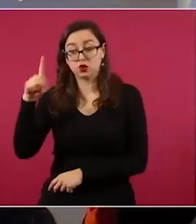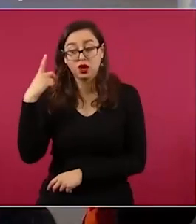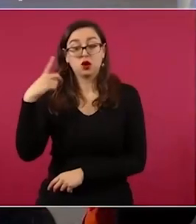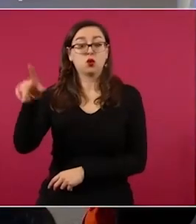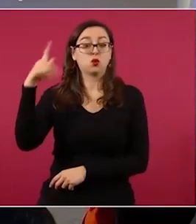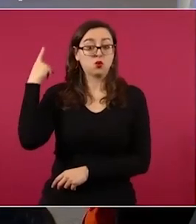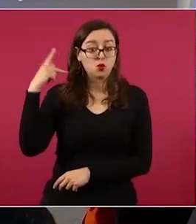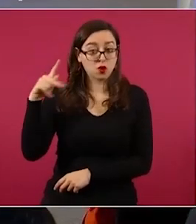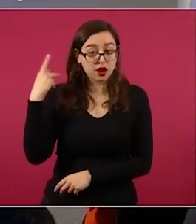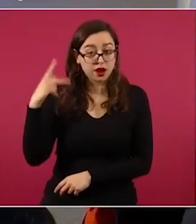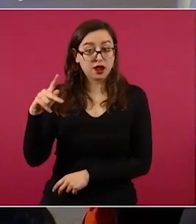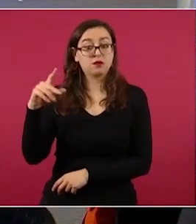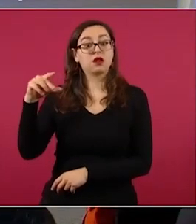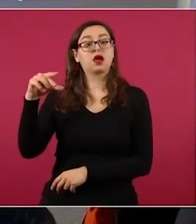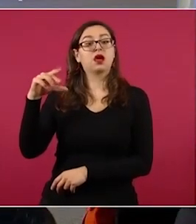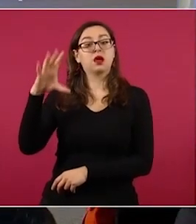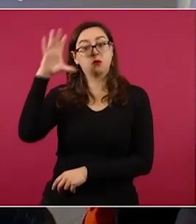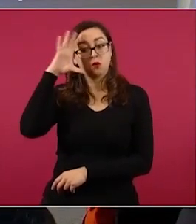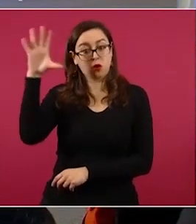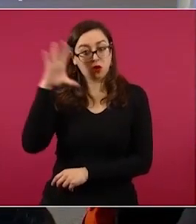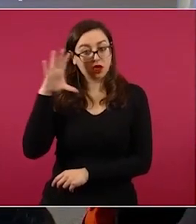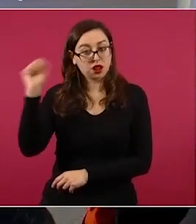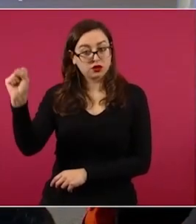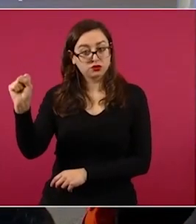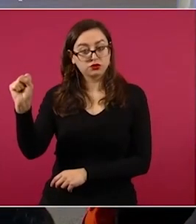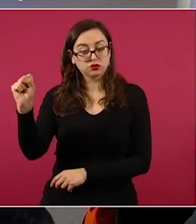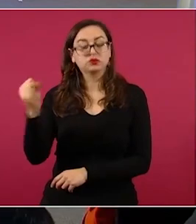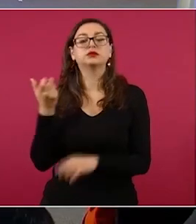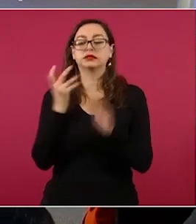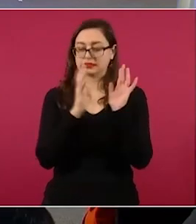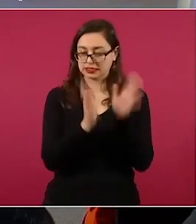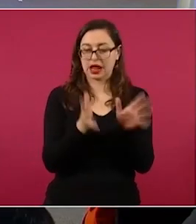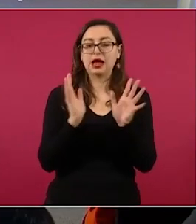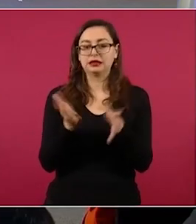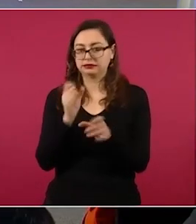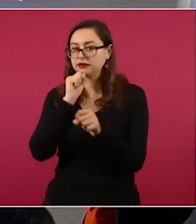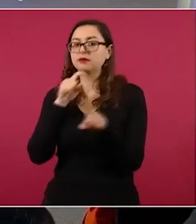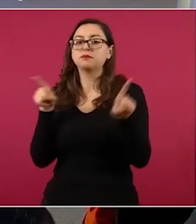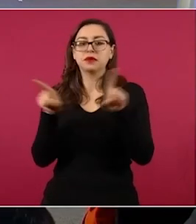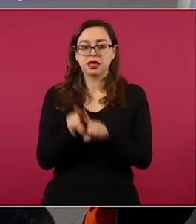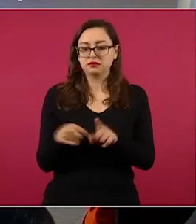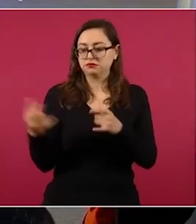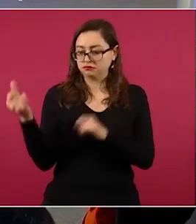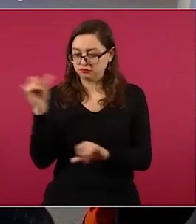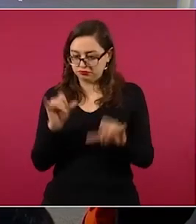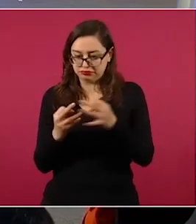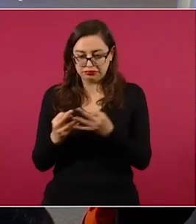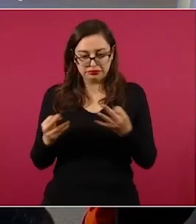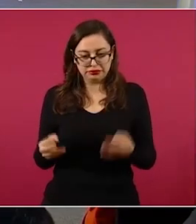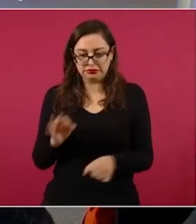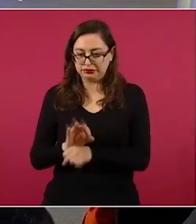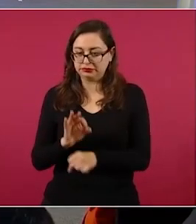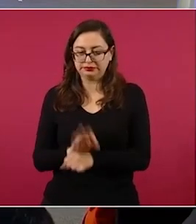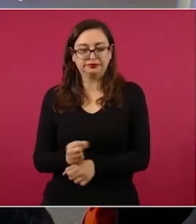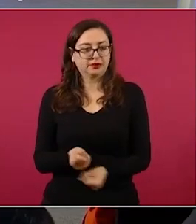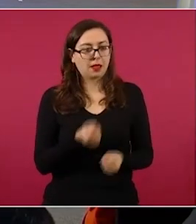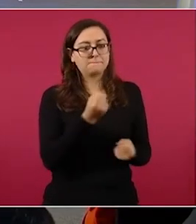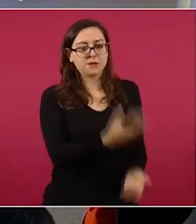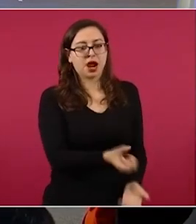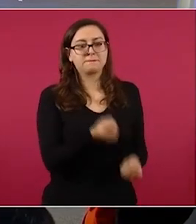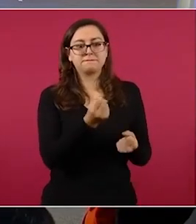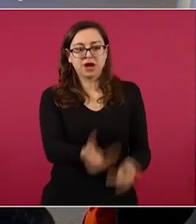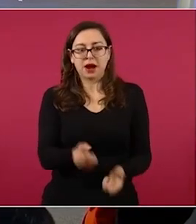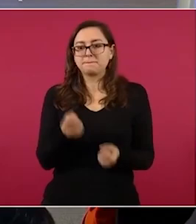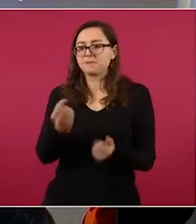y Morelos. Pero ya vamos a entregar